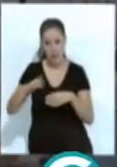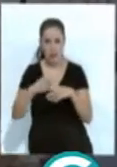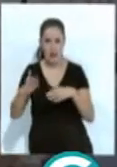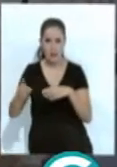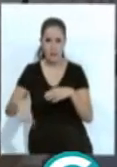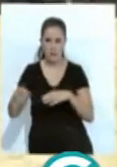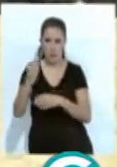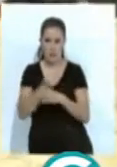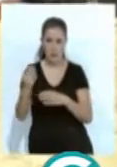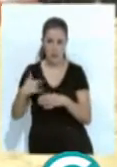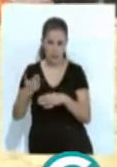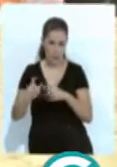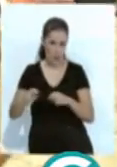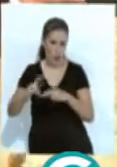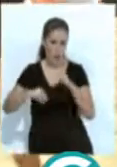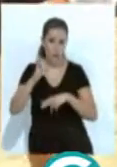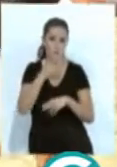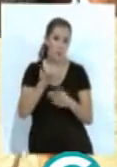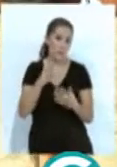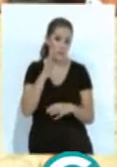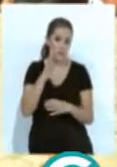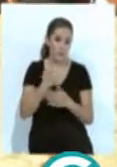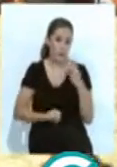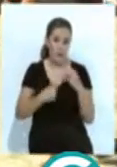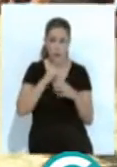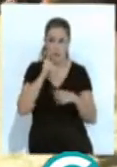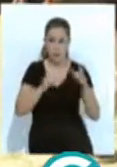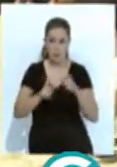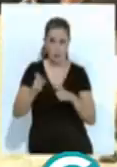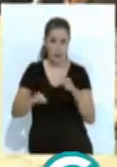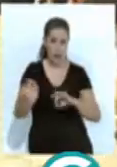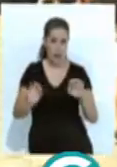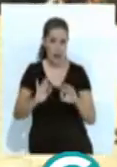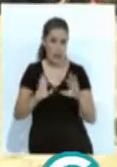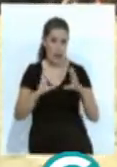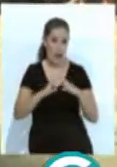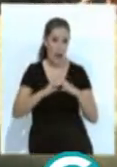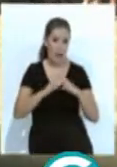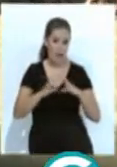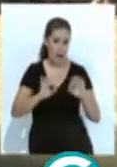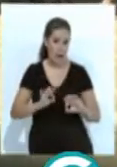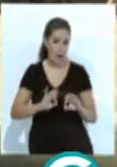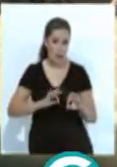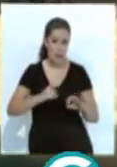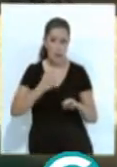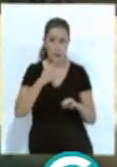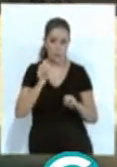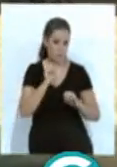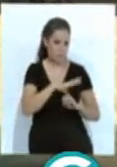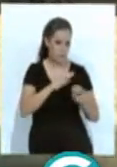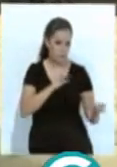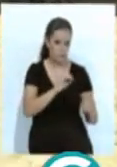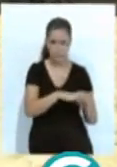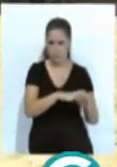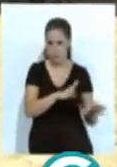propias de la obra. Bueno, por error la realidad es que nadie de la Catedral, nadie, absolutamente nadie de la Catedral depositó ahí